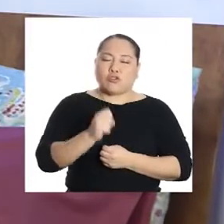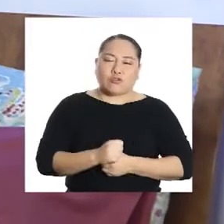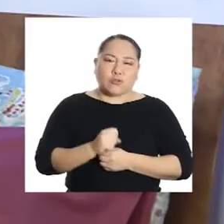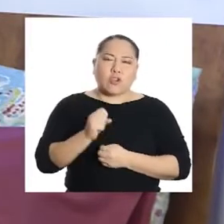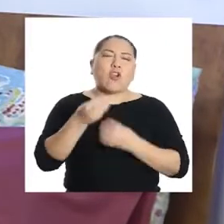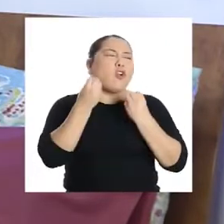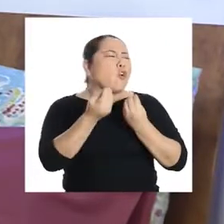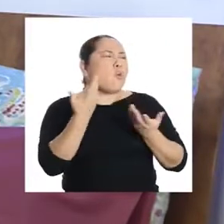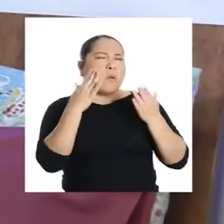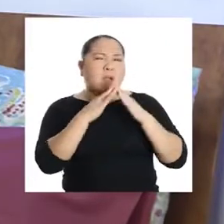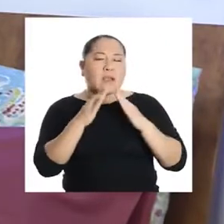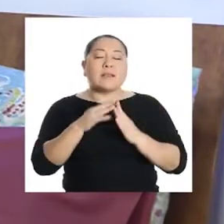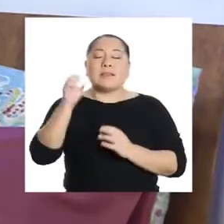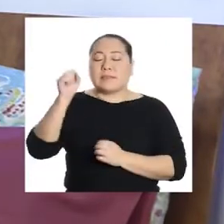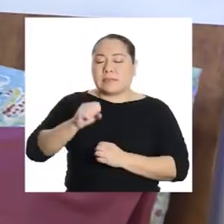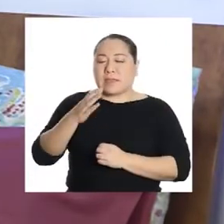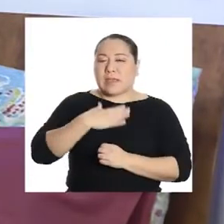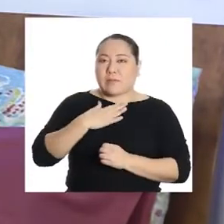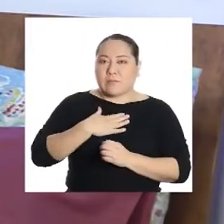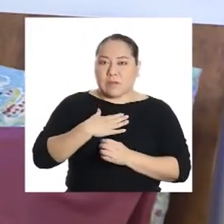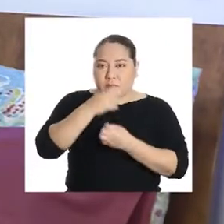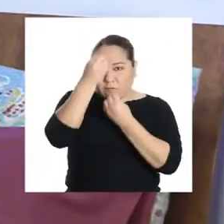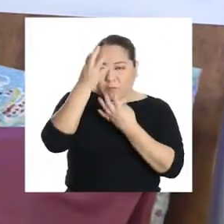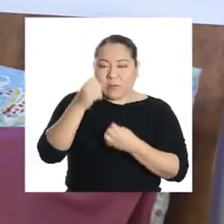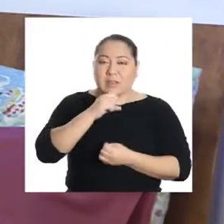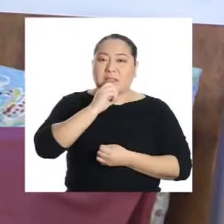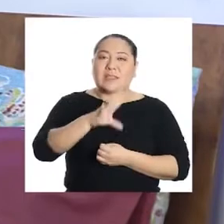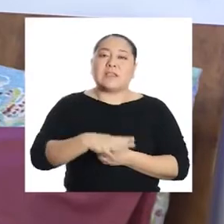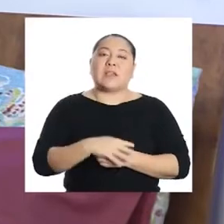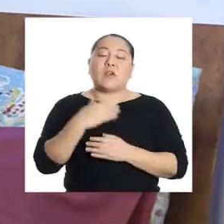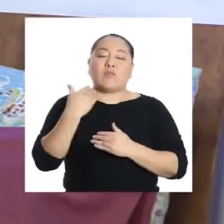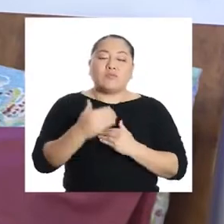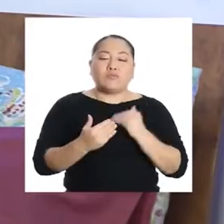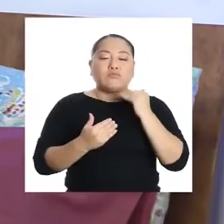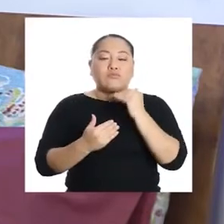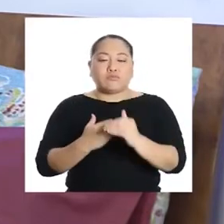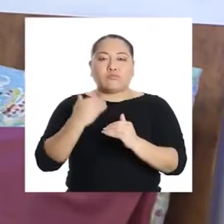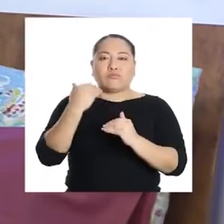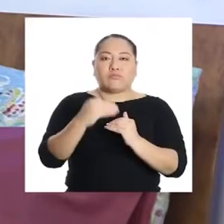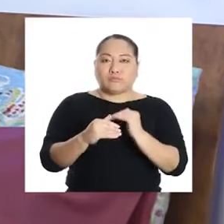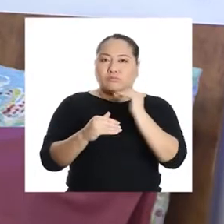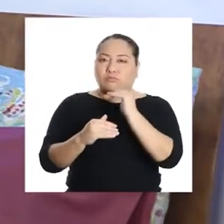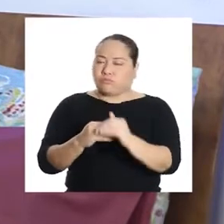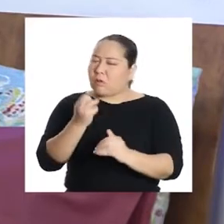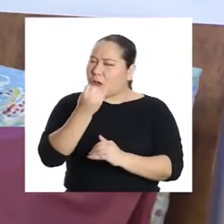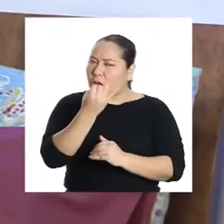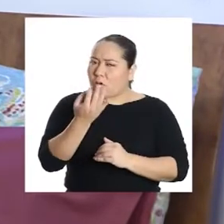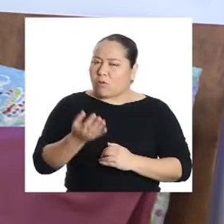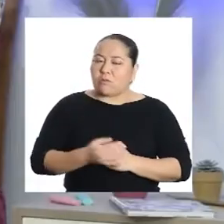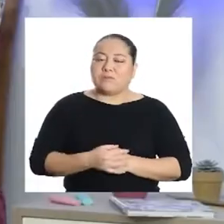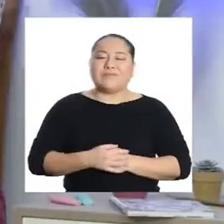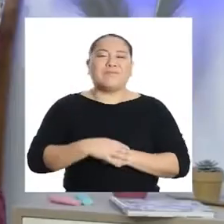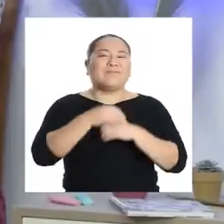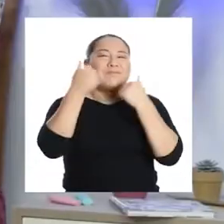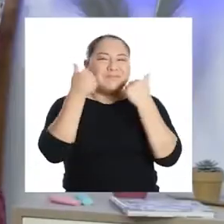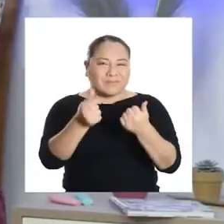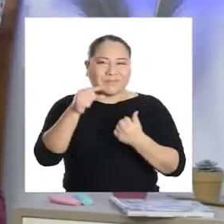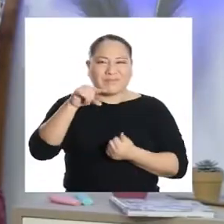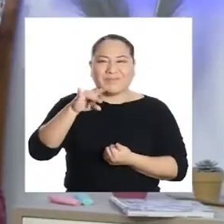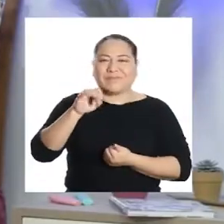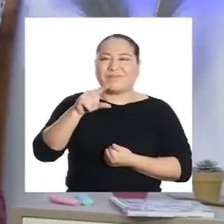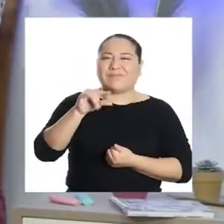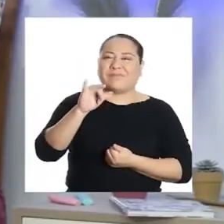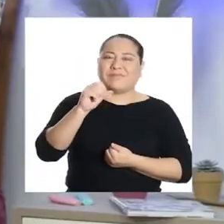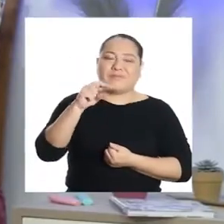supuesto. Mi sistema dice que debemos seguir varios pasos. Bien,